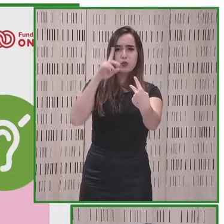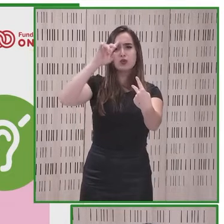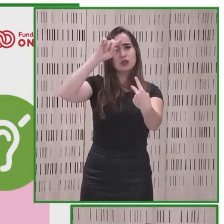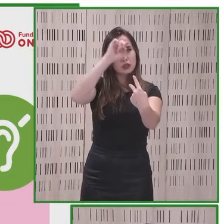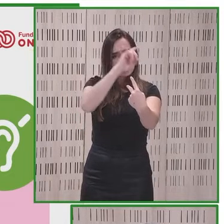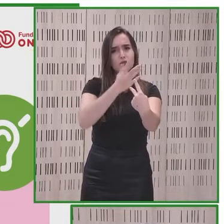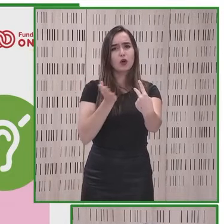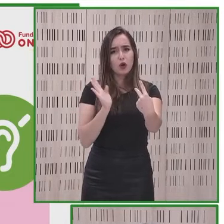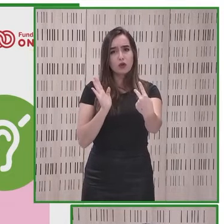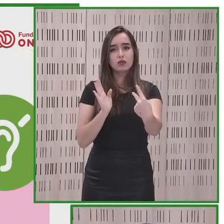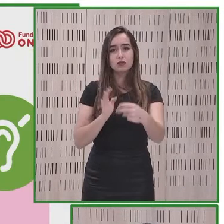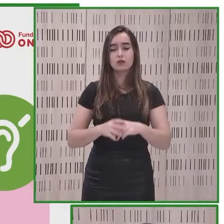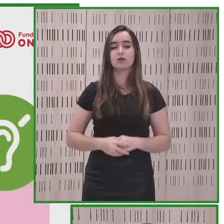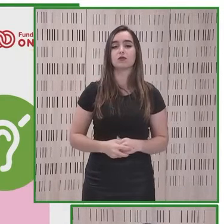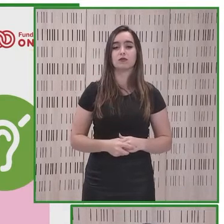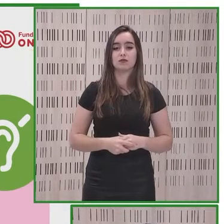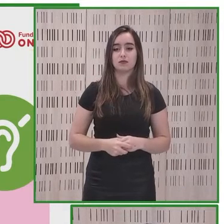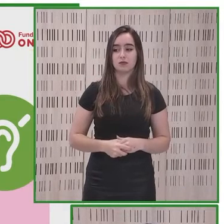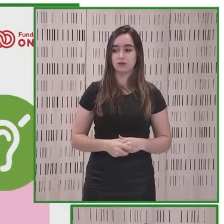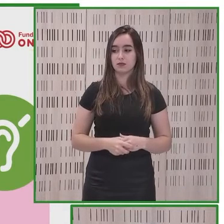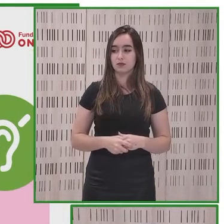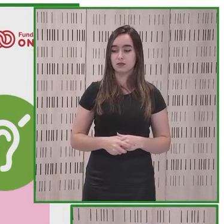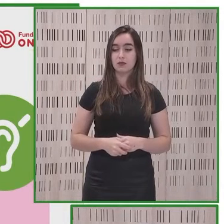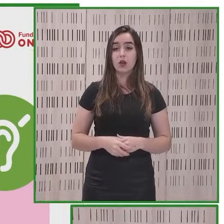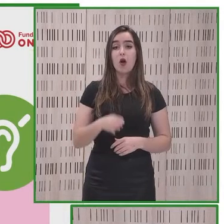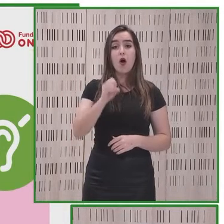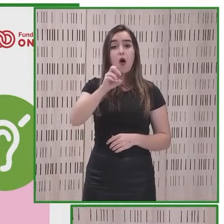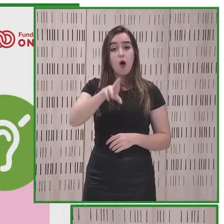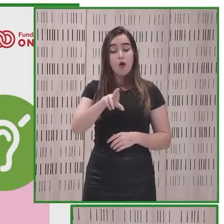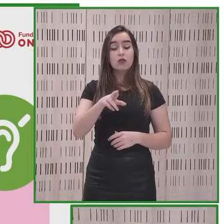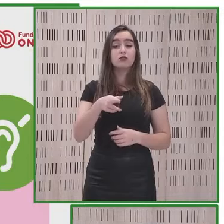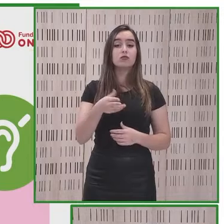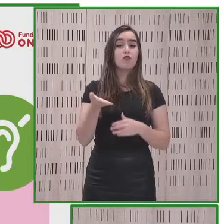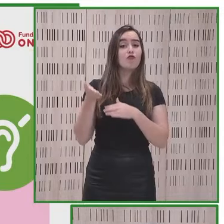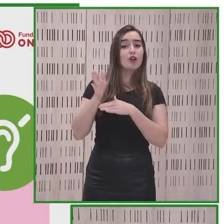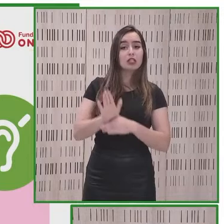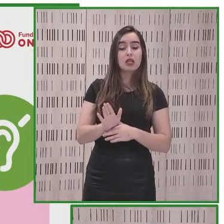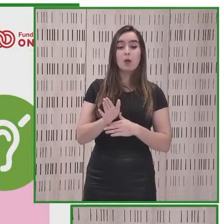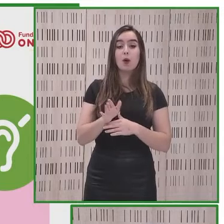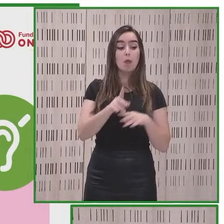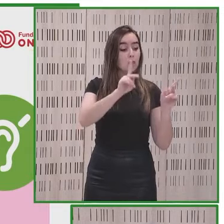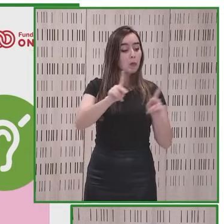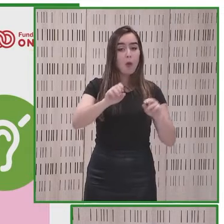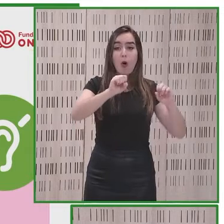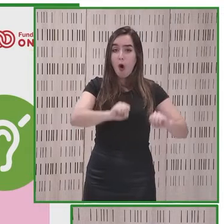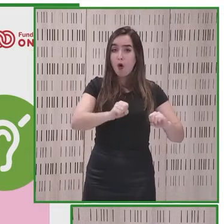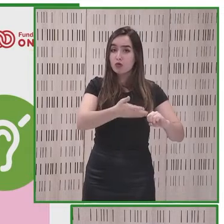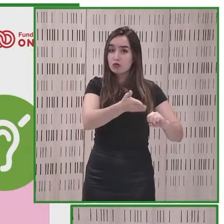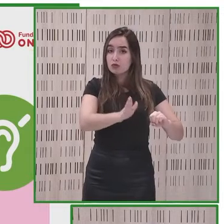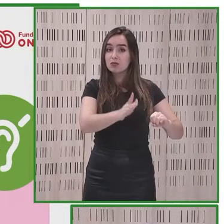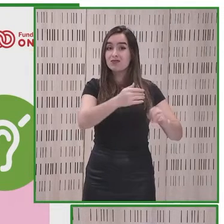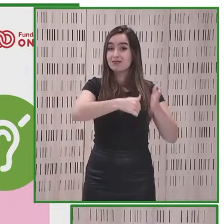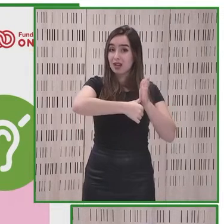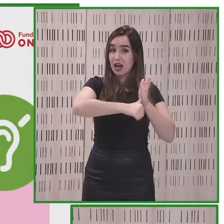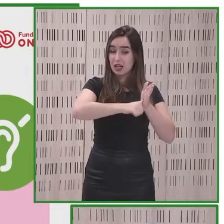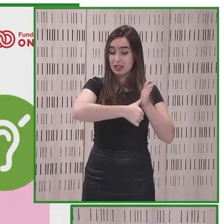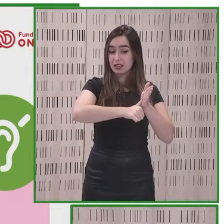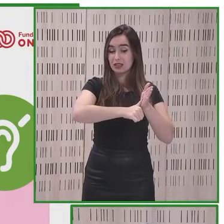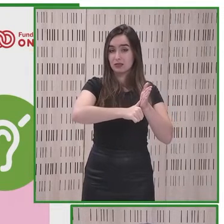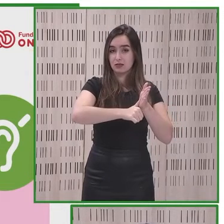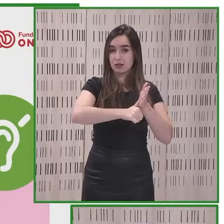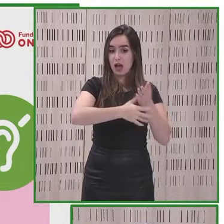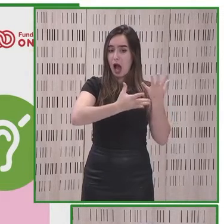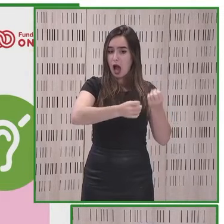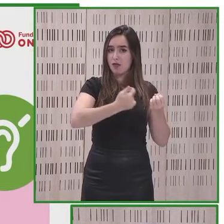cajetín y que pueda hacer la foto la cámara. O por ejemplo, está pasando personas mayores que ya tienen el carné de